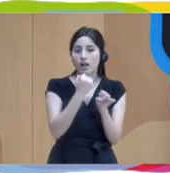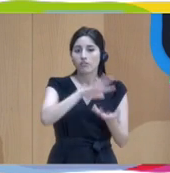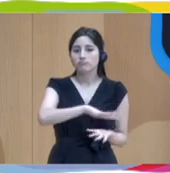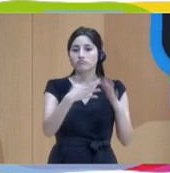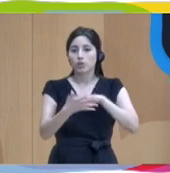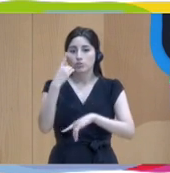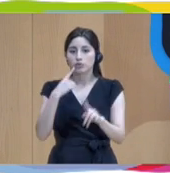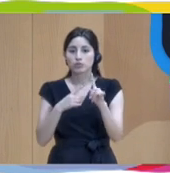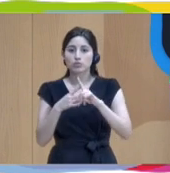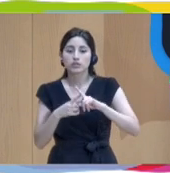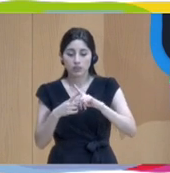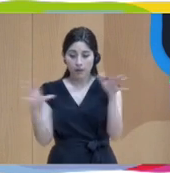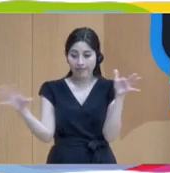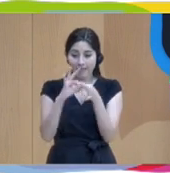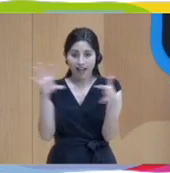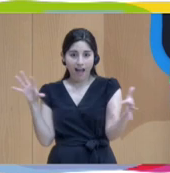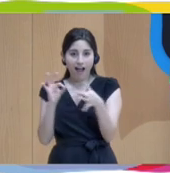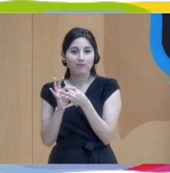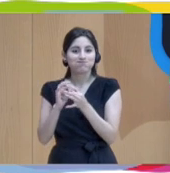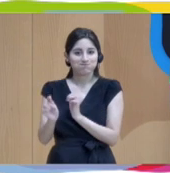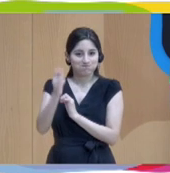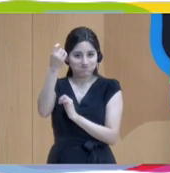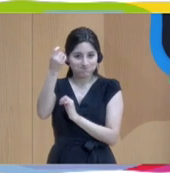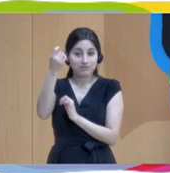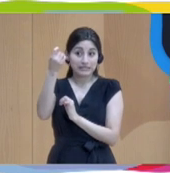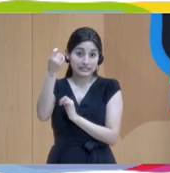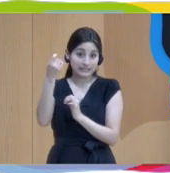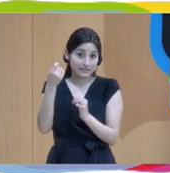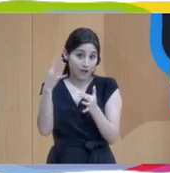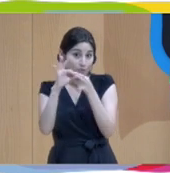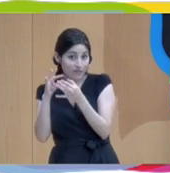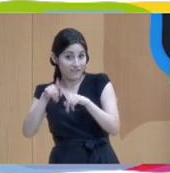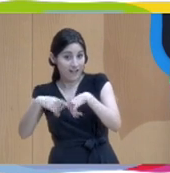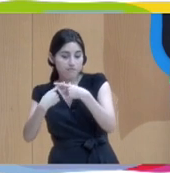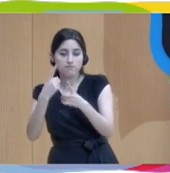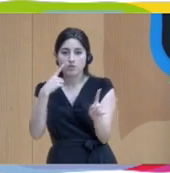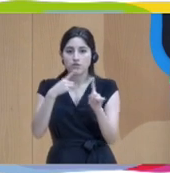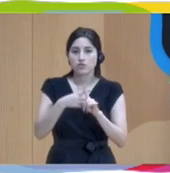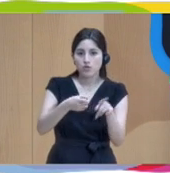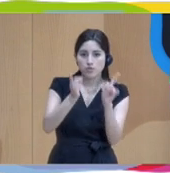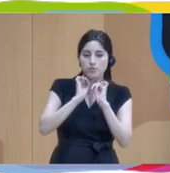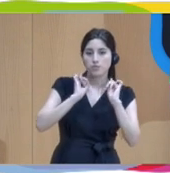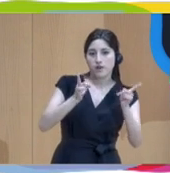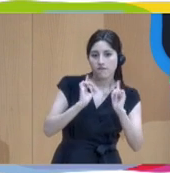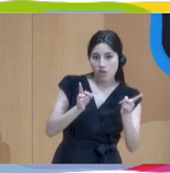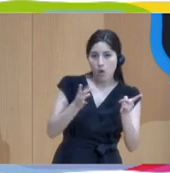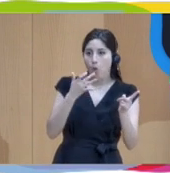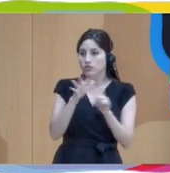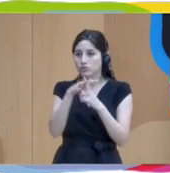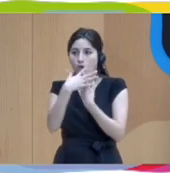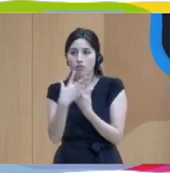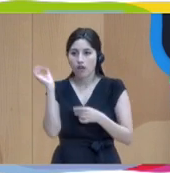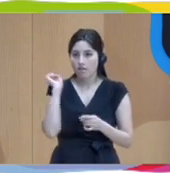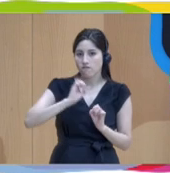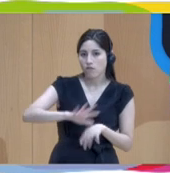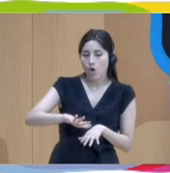la construcción de alianza con la familia para actuar en intervenciones de prevención de las situaciones de abandono, maltrato y abuso,